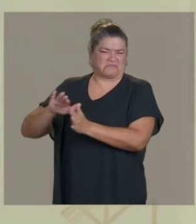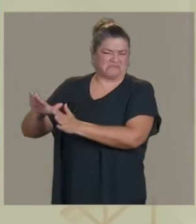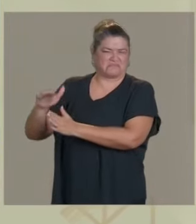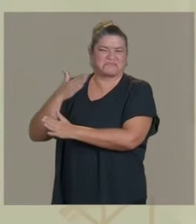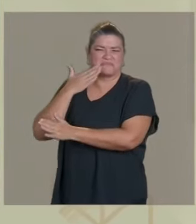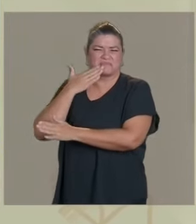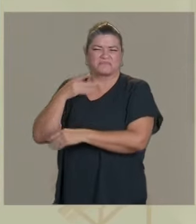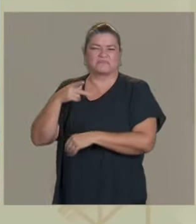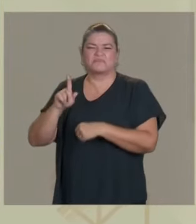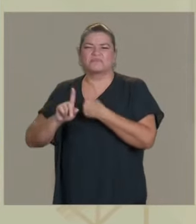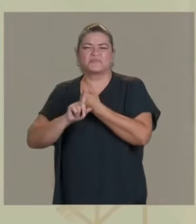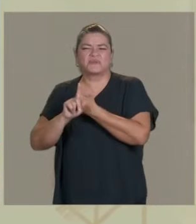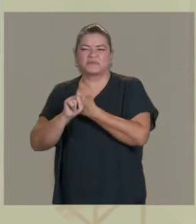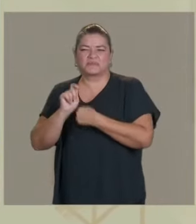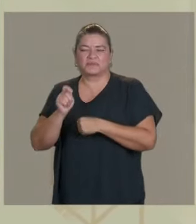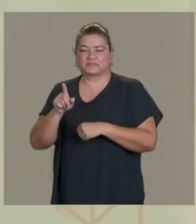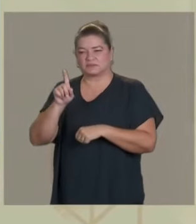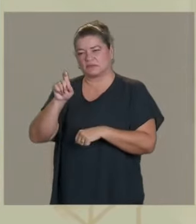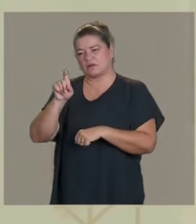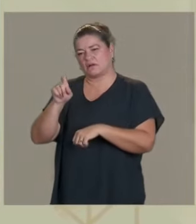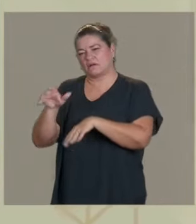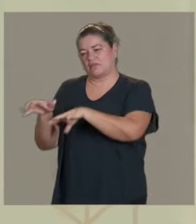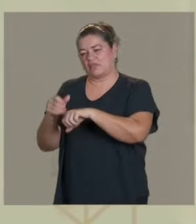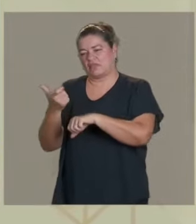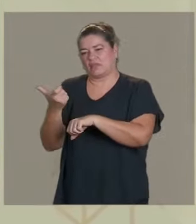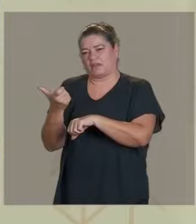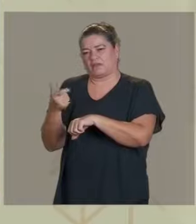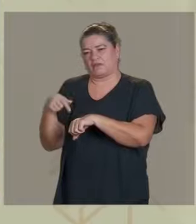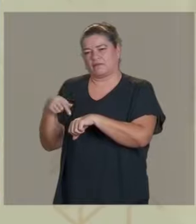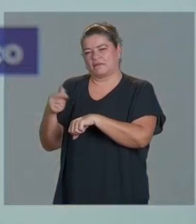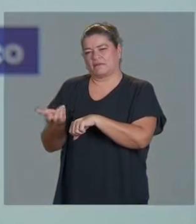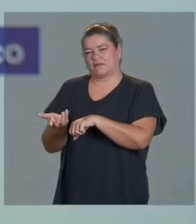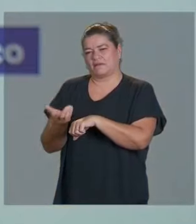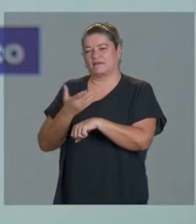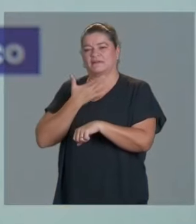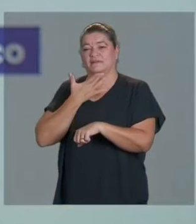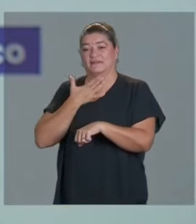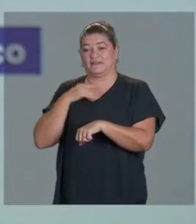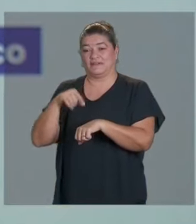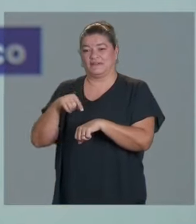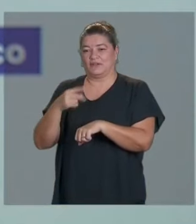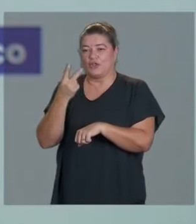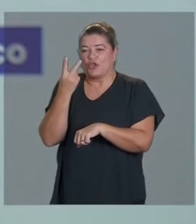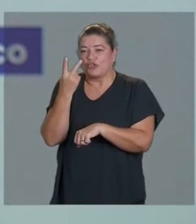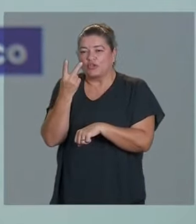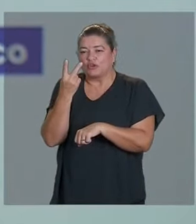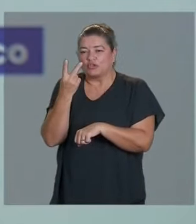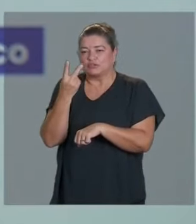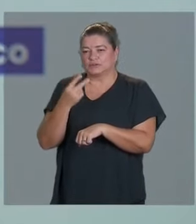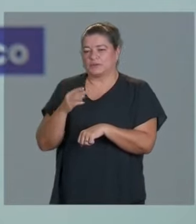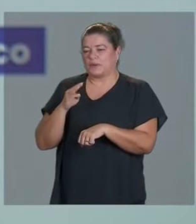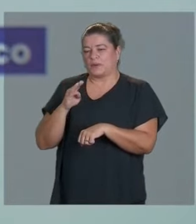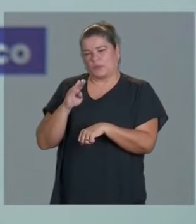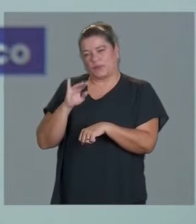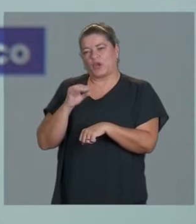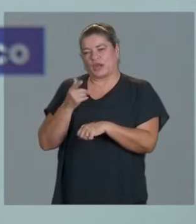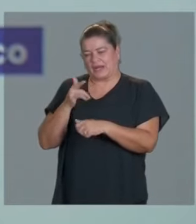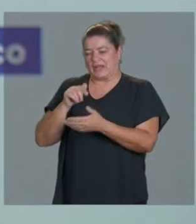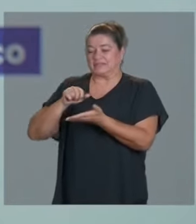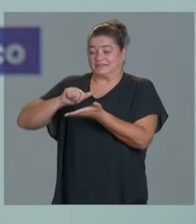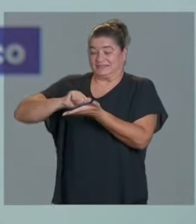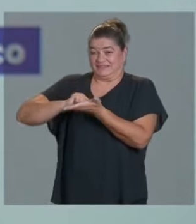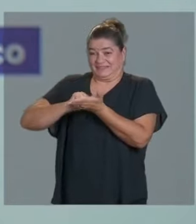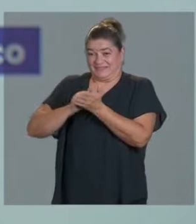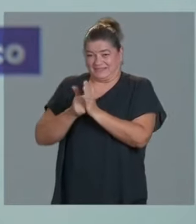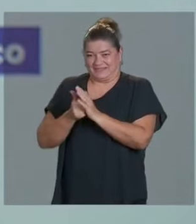Nale en dos bocas. Con el 15% se pudo haber potabilizado el 100% del agua, pero eso lo va a saber hacer